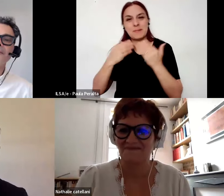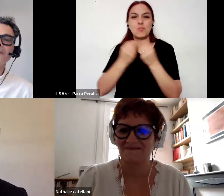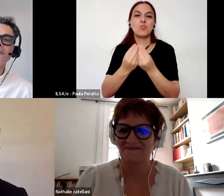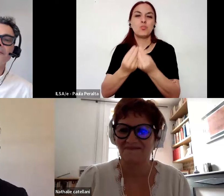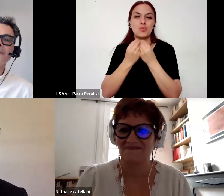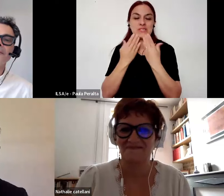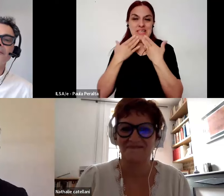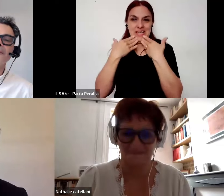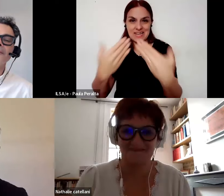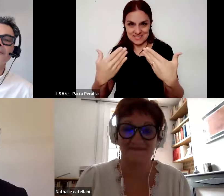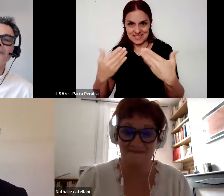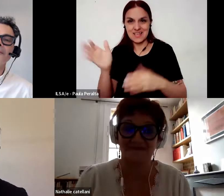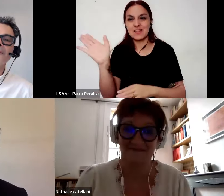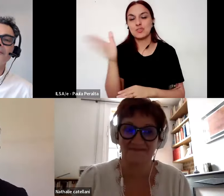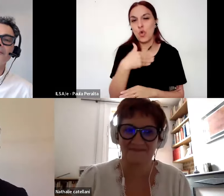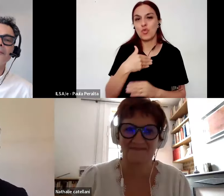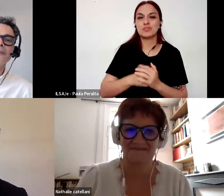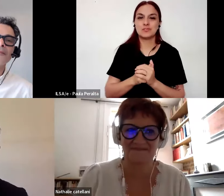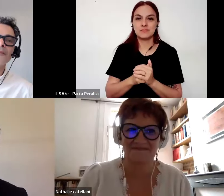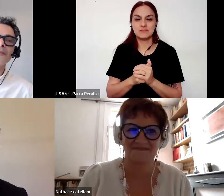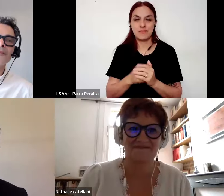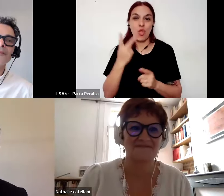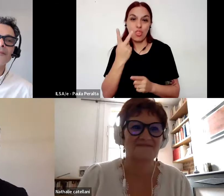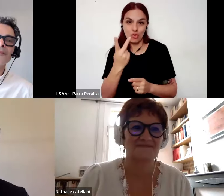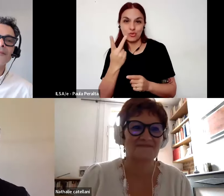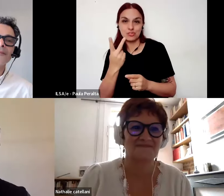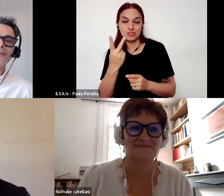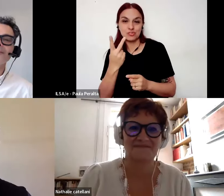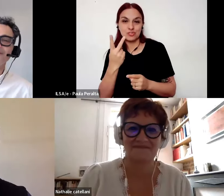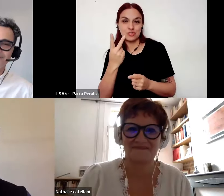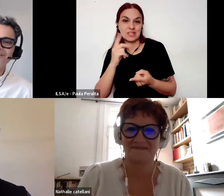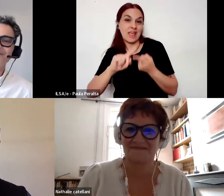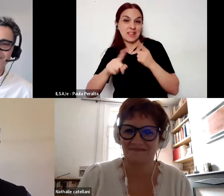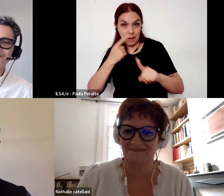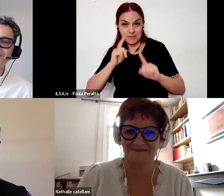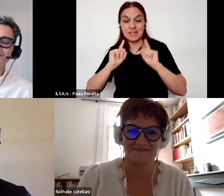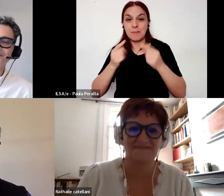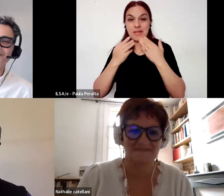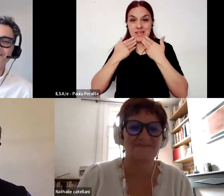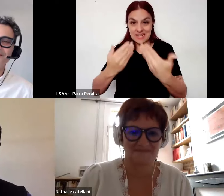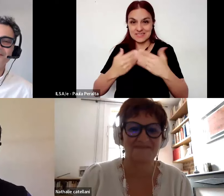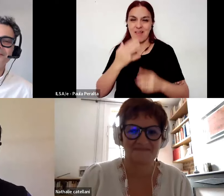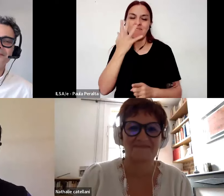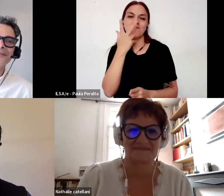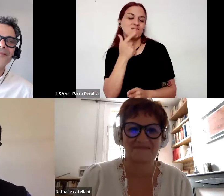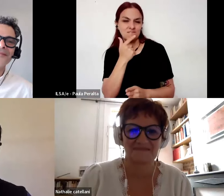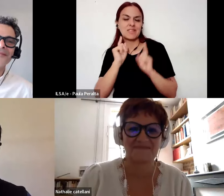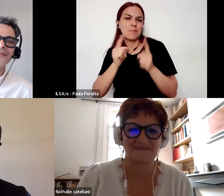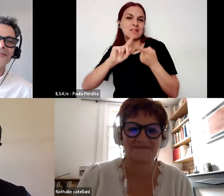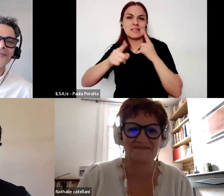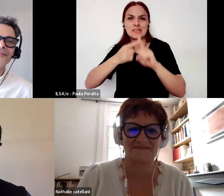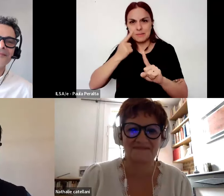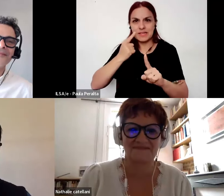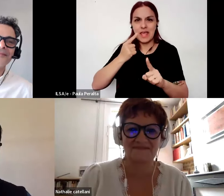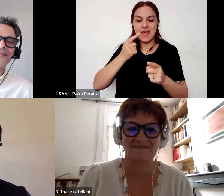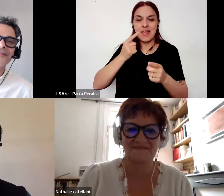a todos gracias a las dos intérpretes me gustó muchísimo también que haya interpretación